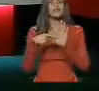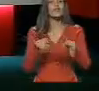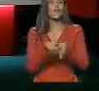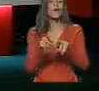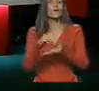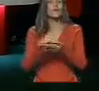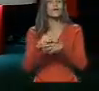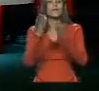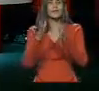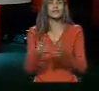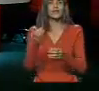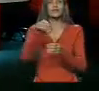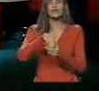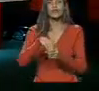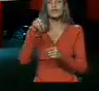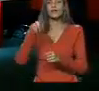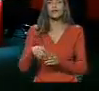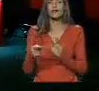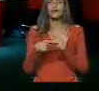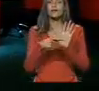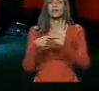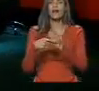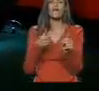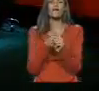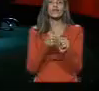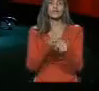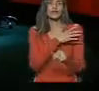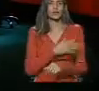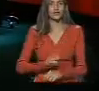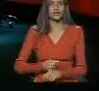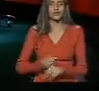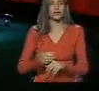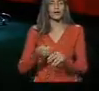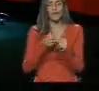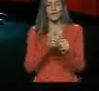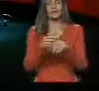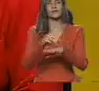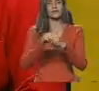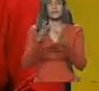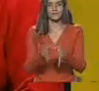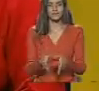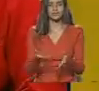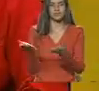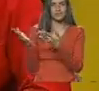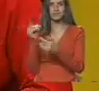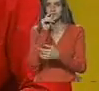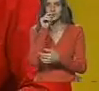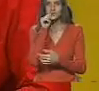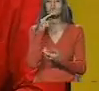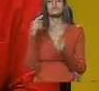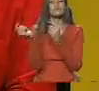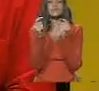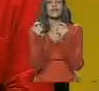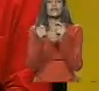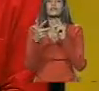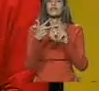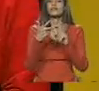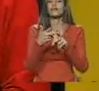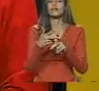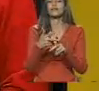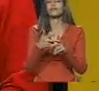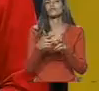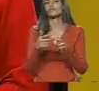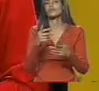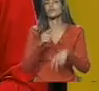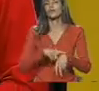ministro del Interior y está representado aquí por el viceministro. De manera que ese va a ser tema que vamos a debatir en el tercer segmento y esperamos que los